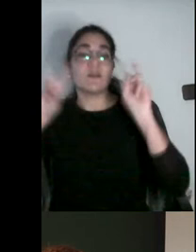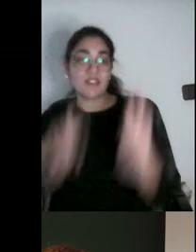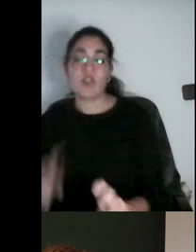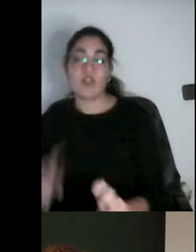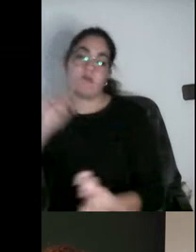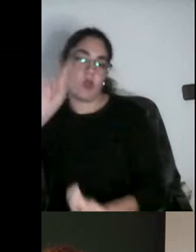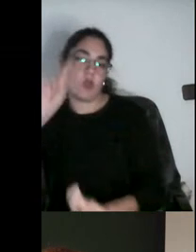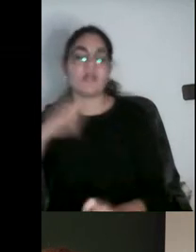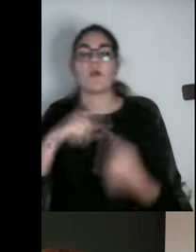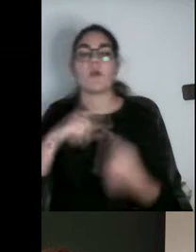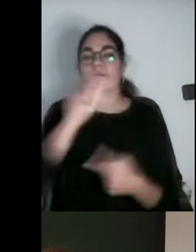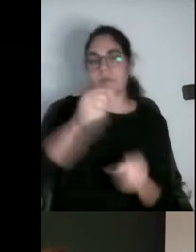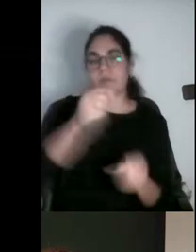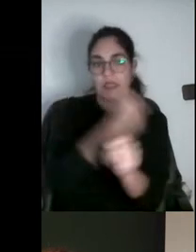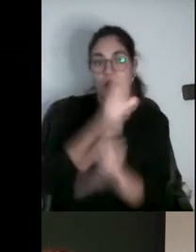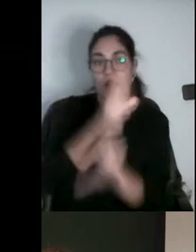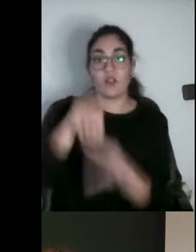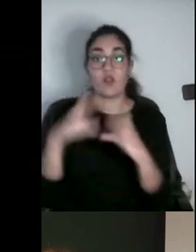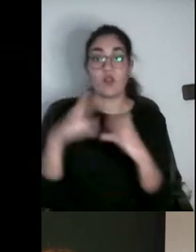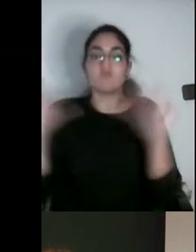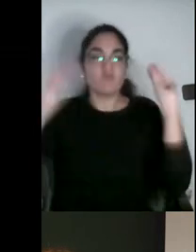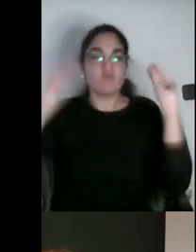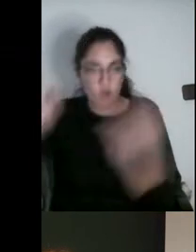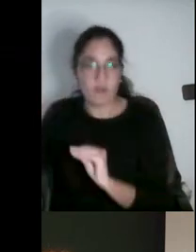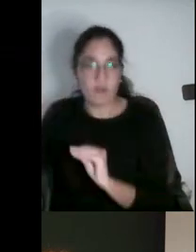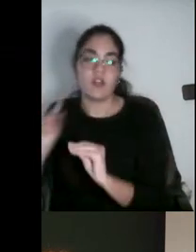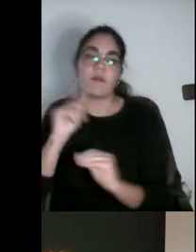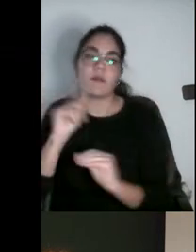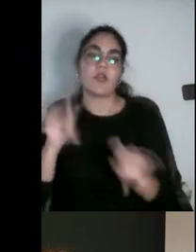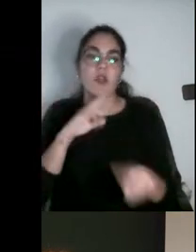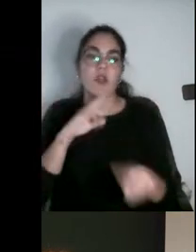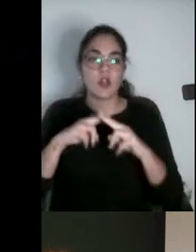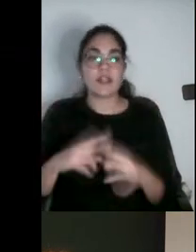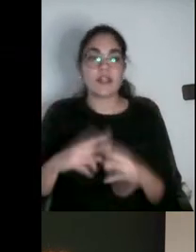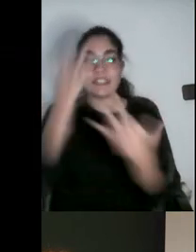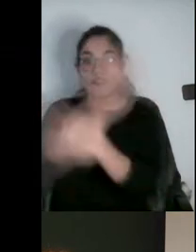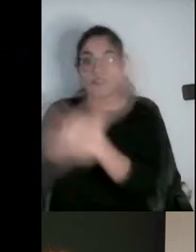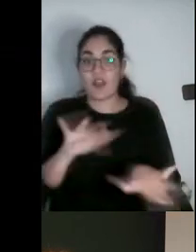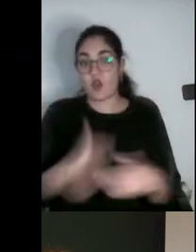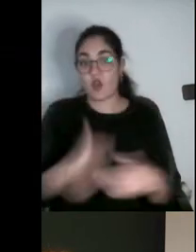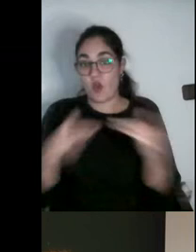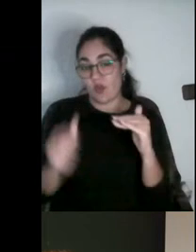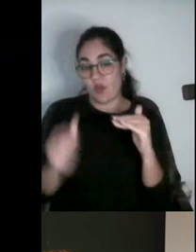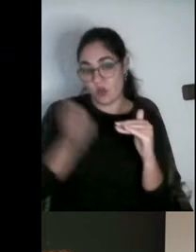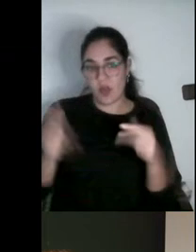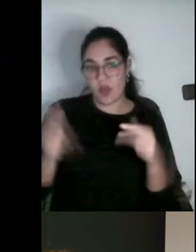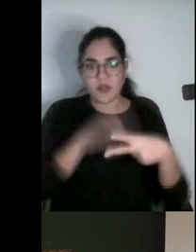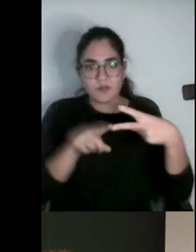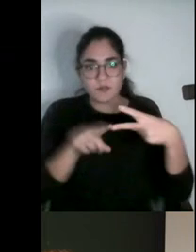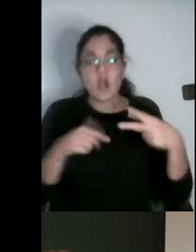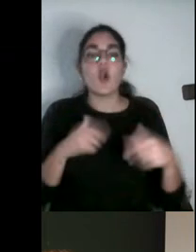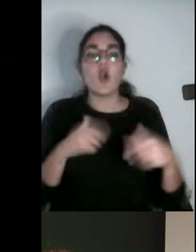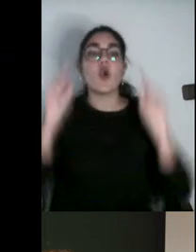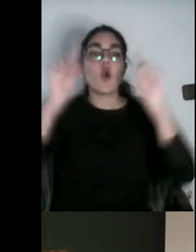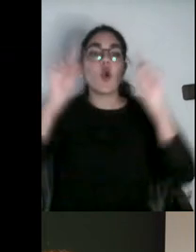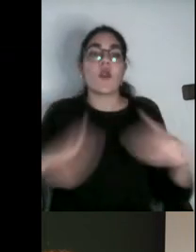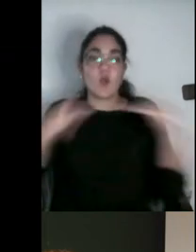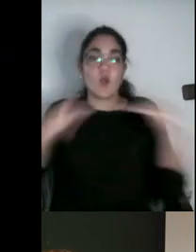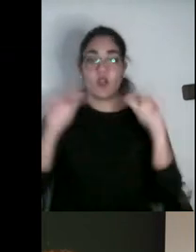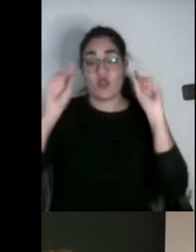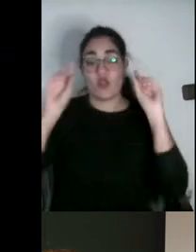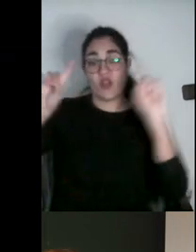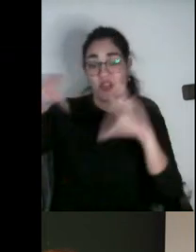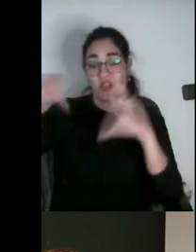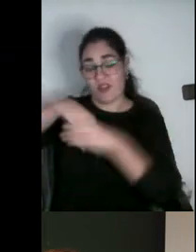participación en la organización de los cursos que veis en pantalla, sensibilización en igualdad de oportunidades, coeducación en la docencia universitaria y